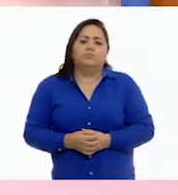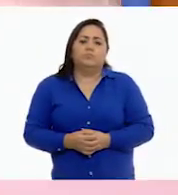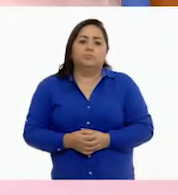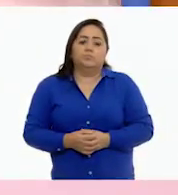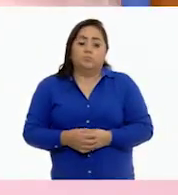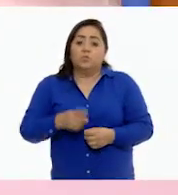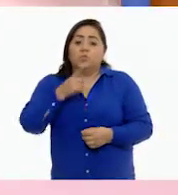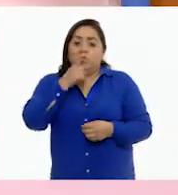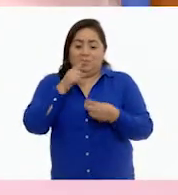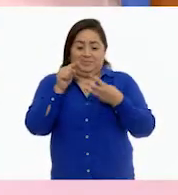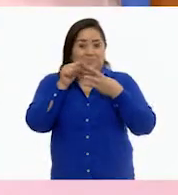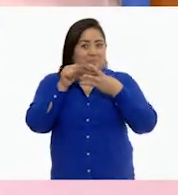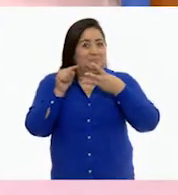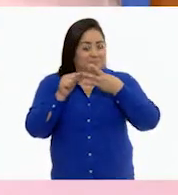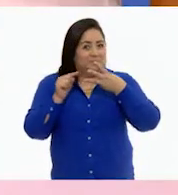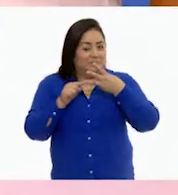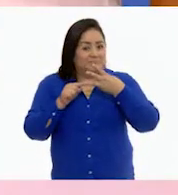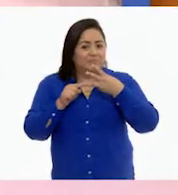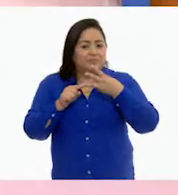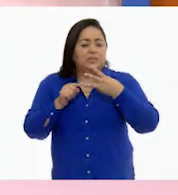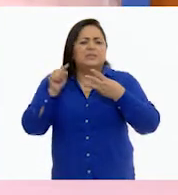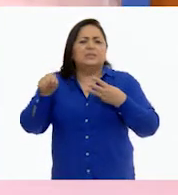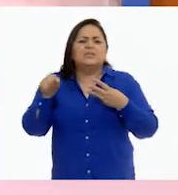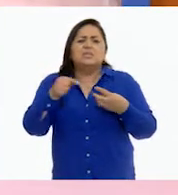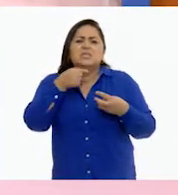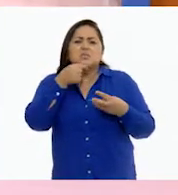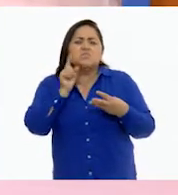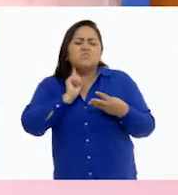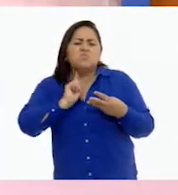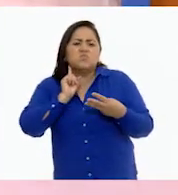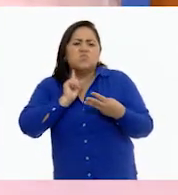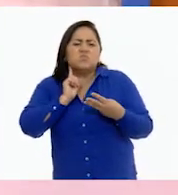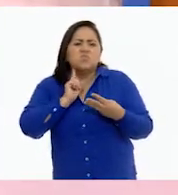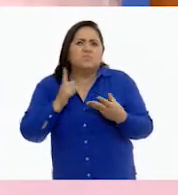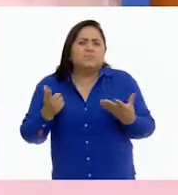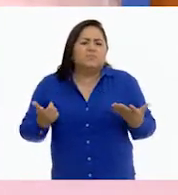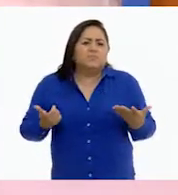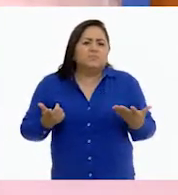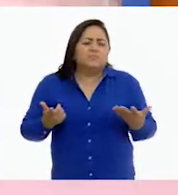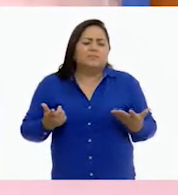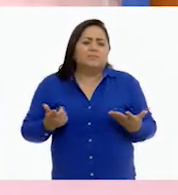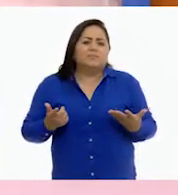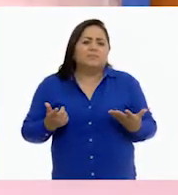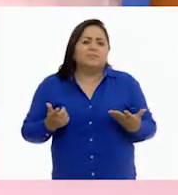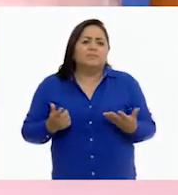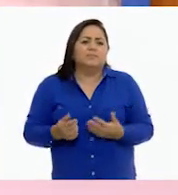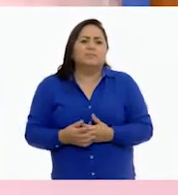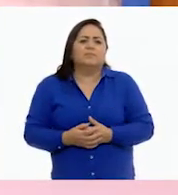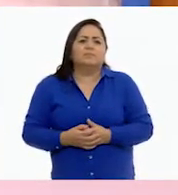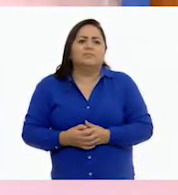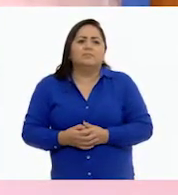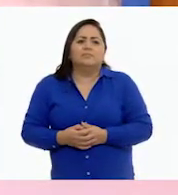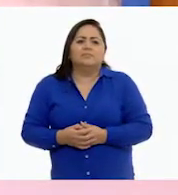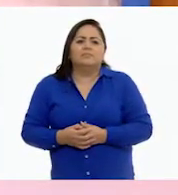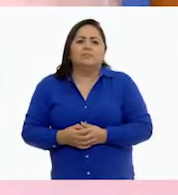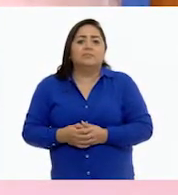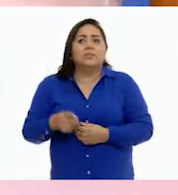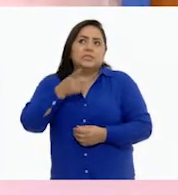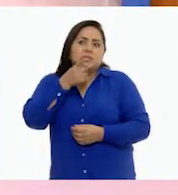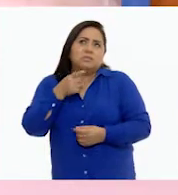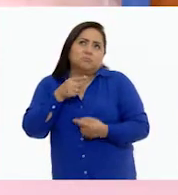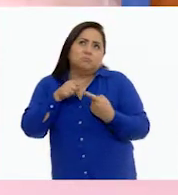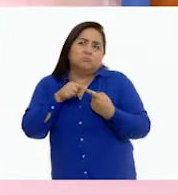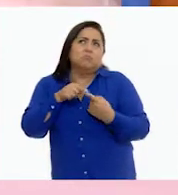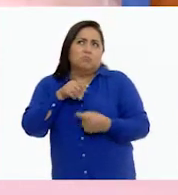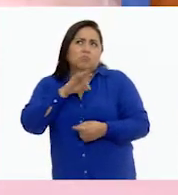En una de sus opciones, trataba de que, trataba de que podía